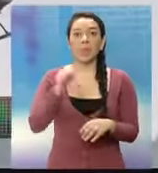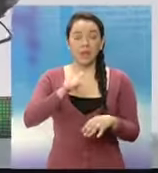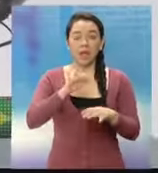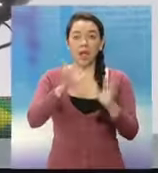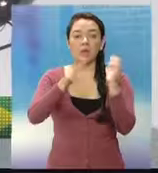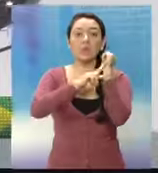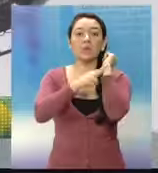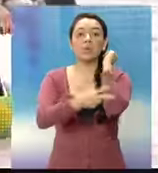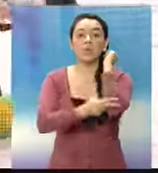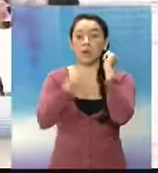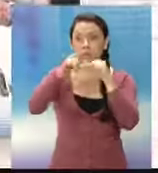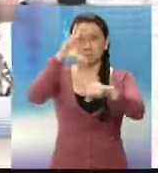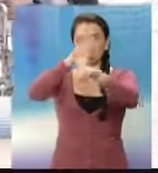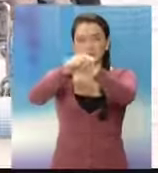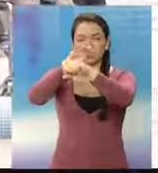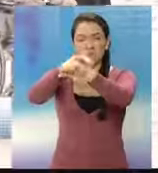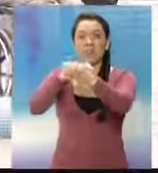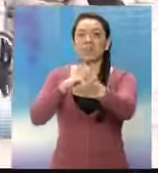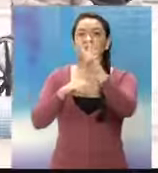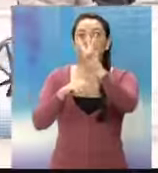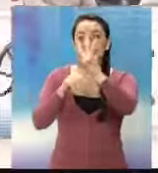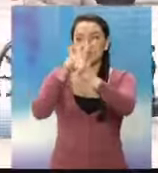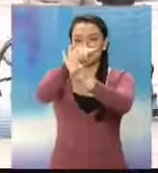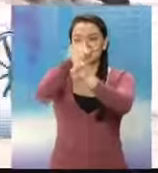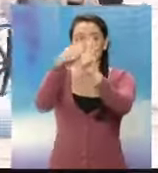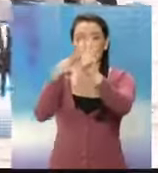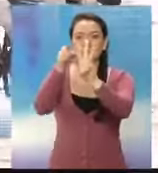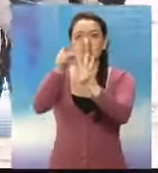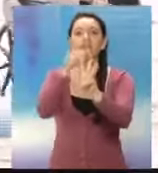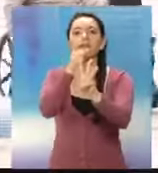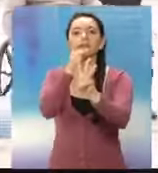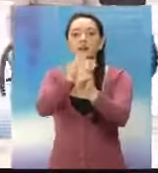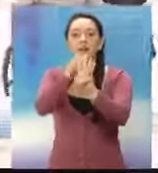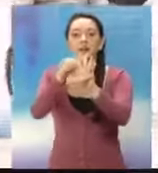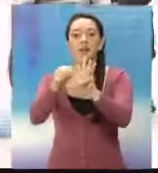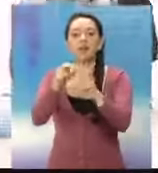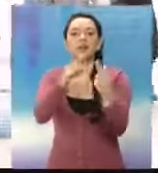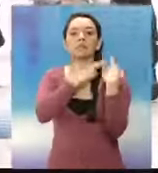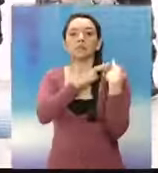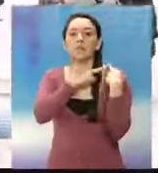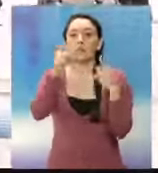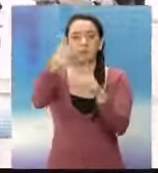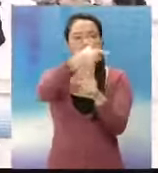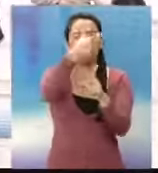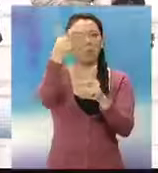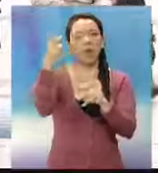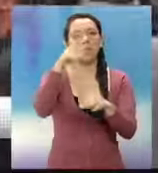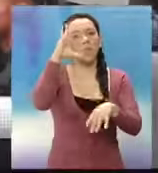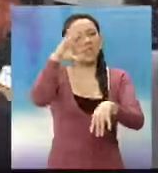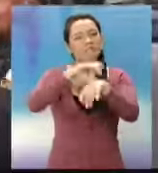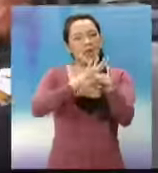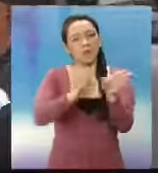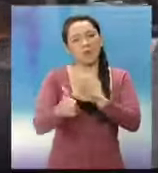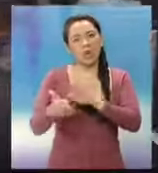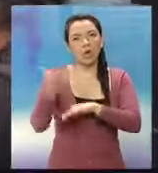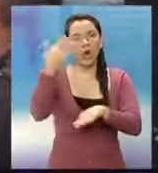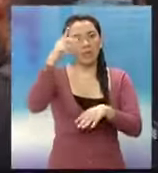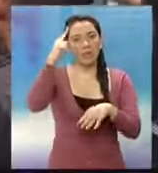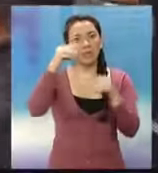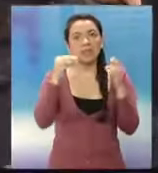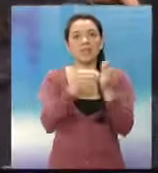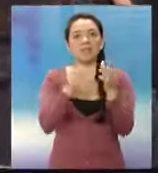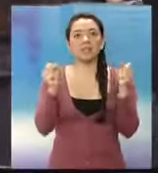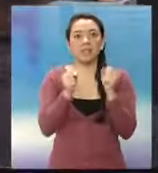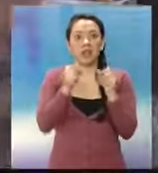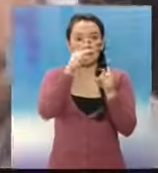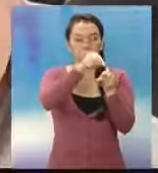detenidos Donald Saúl Villatoro Cano, quien es hermano de Eduardo Francisco Cano conocido como Guayo, jefe del cartel del Golfo. Las investigaciones determinaron